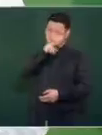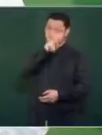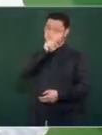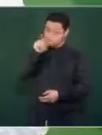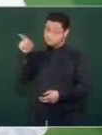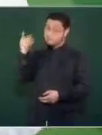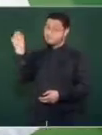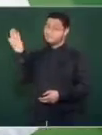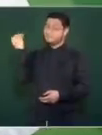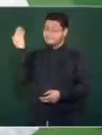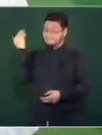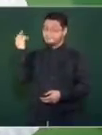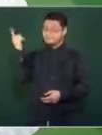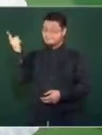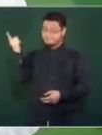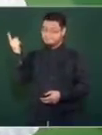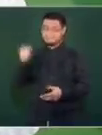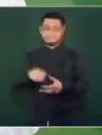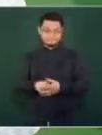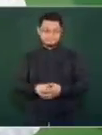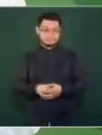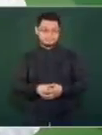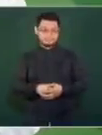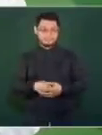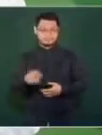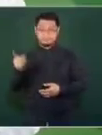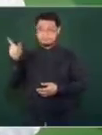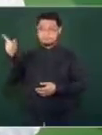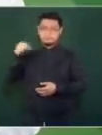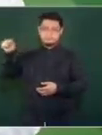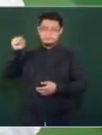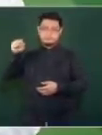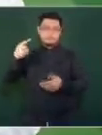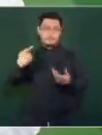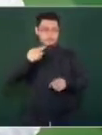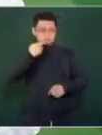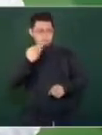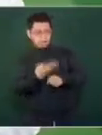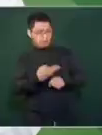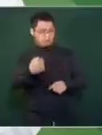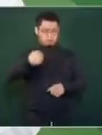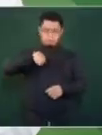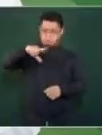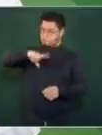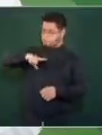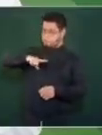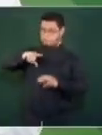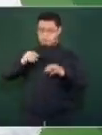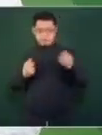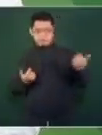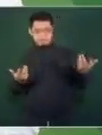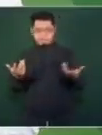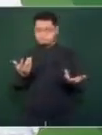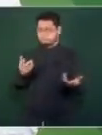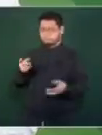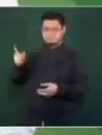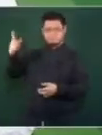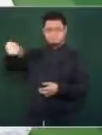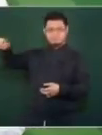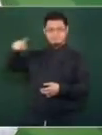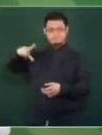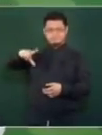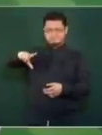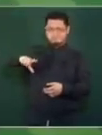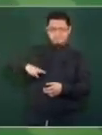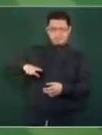los que tenían tomado el gobierno y gobernaban de